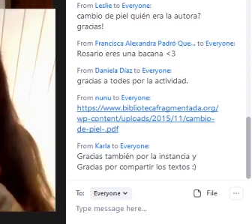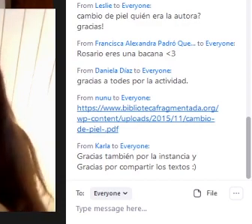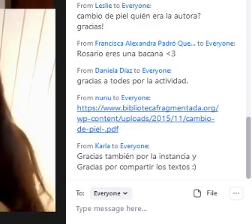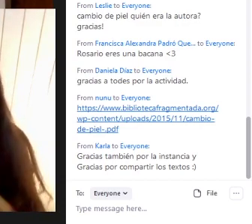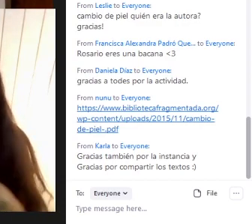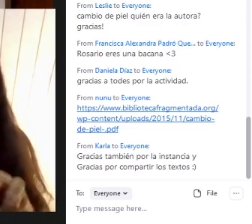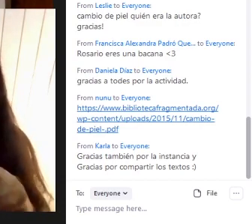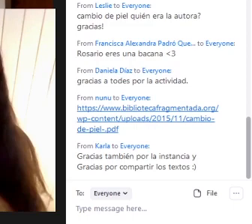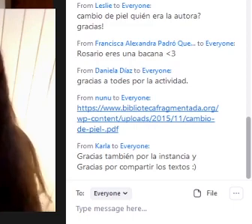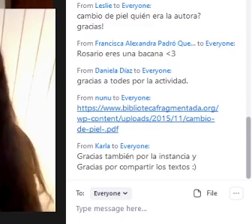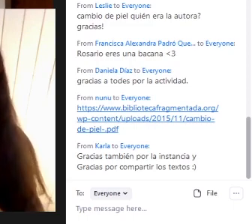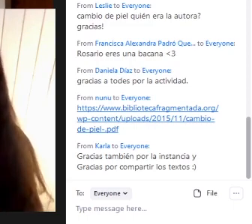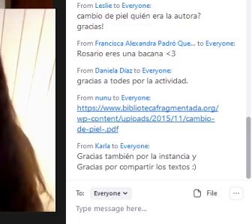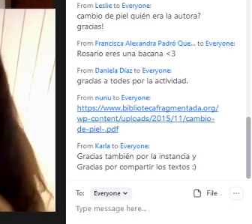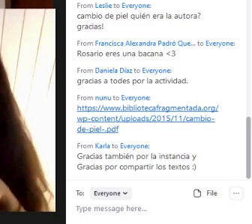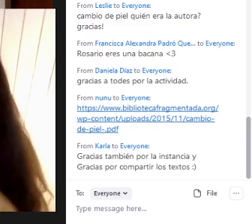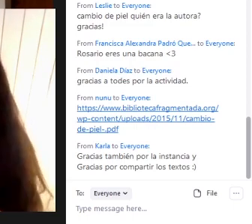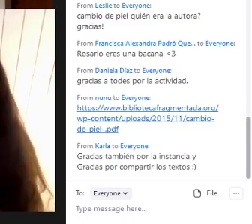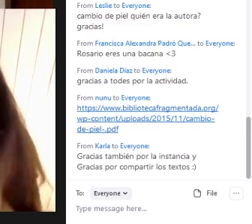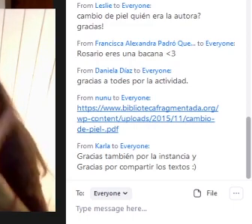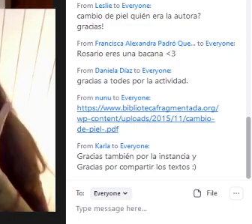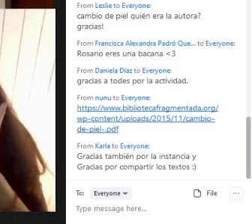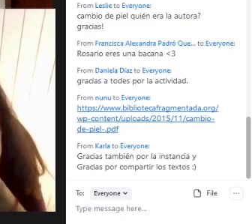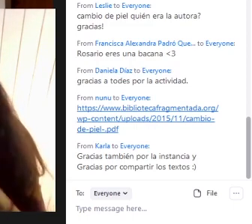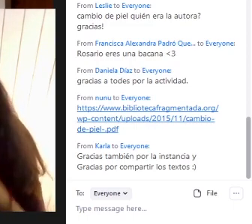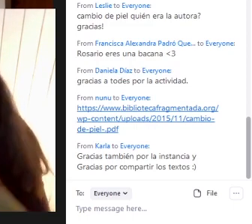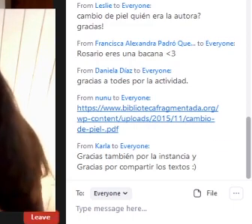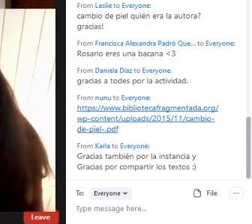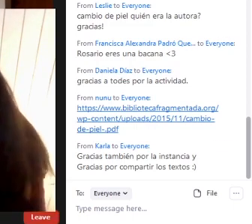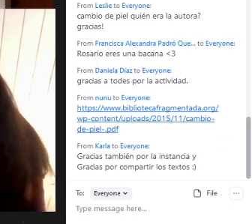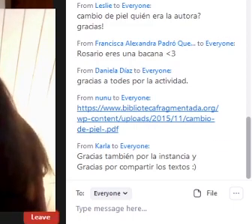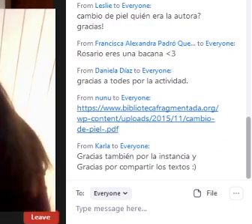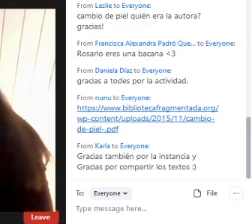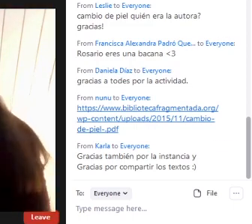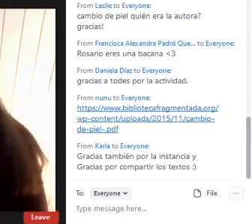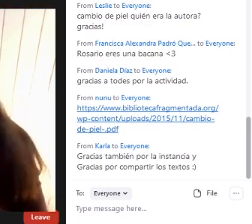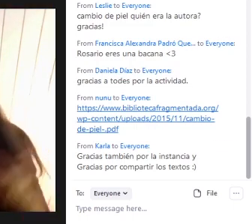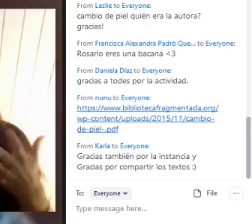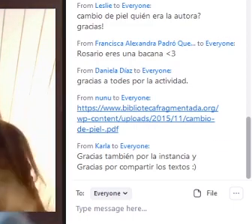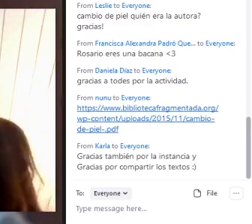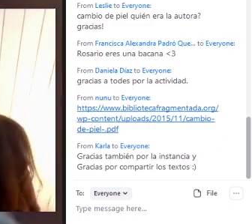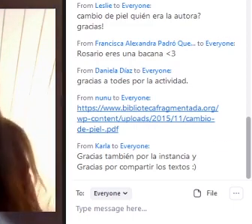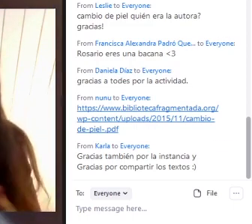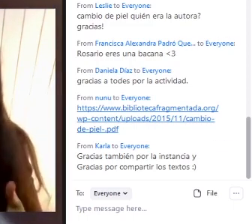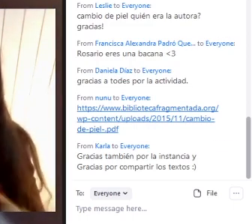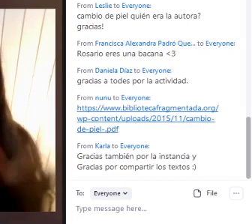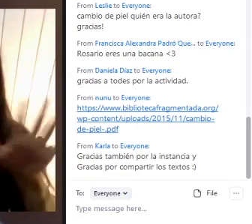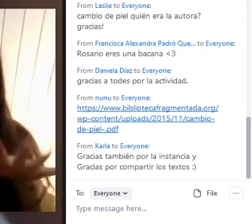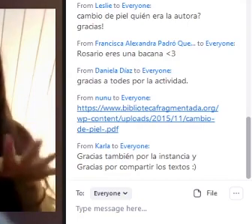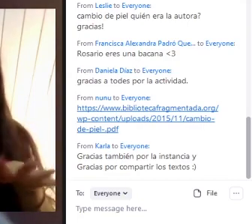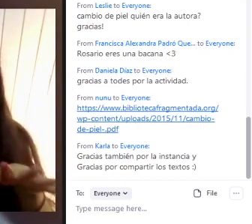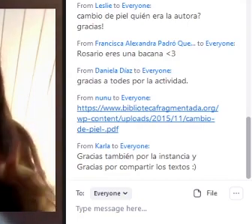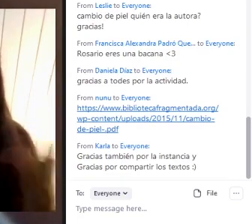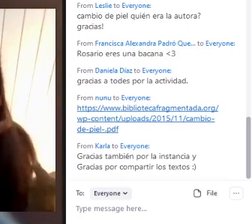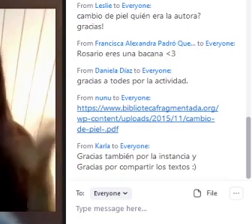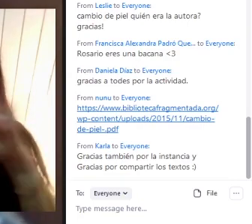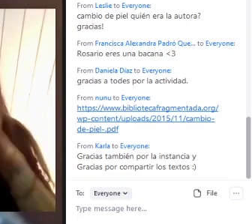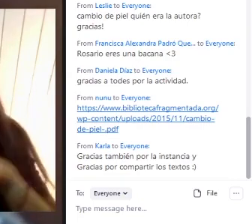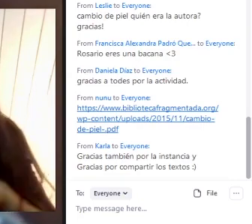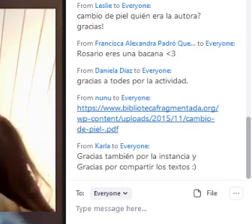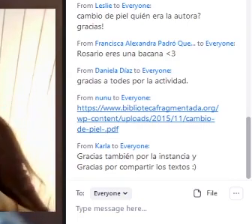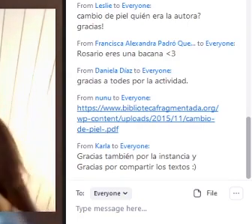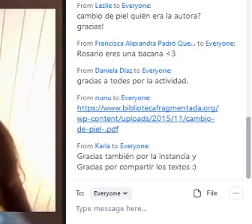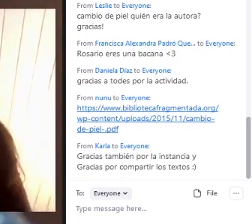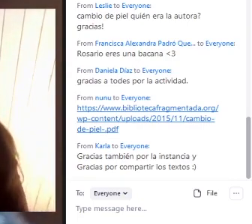una actividad Que estaba pensada El año pasado Sabemos lo que pasó En Chile Ya nuestra revolución En despertar social Pero